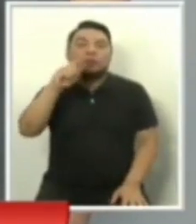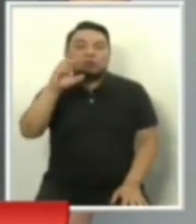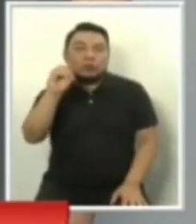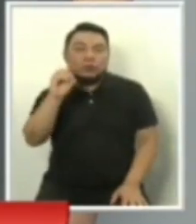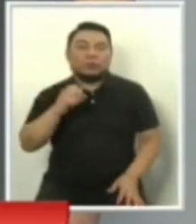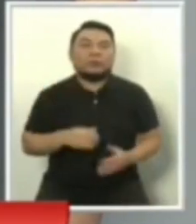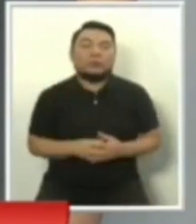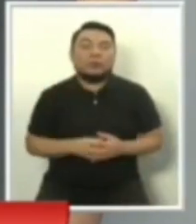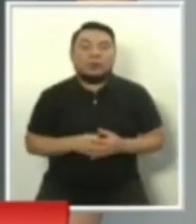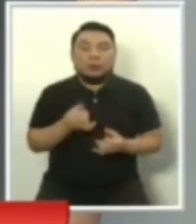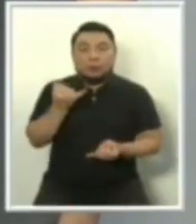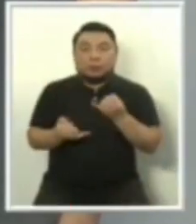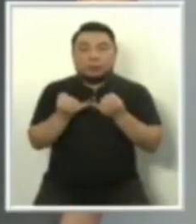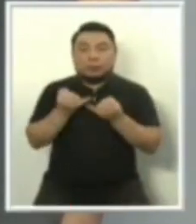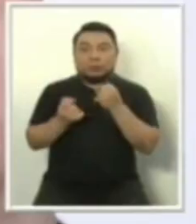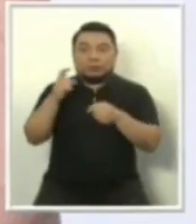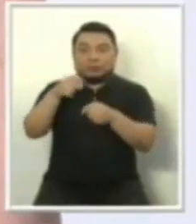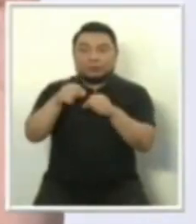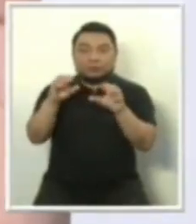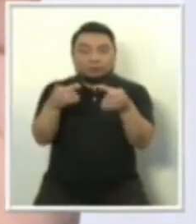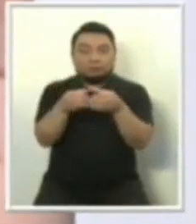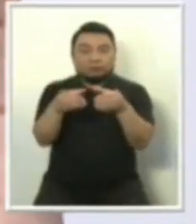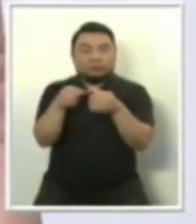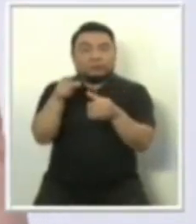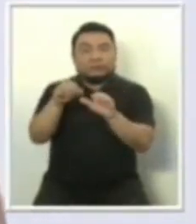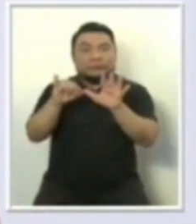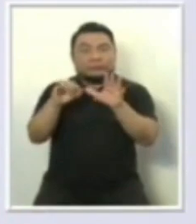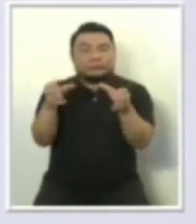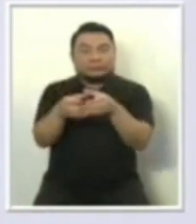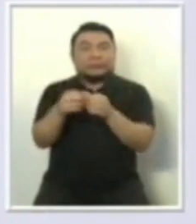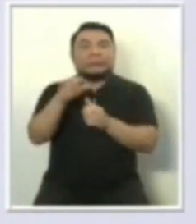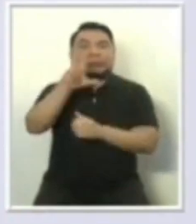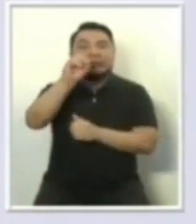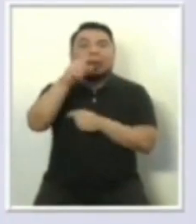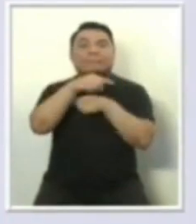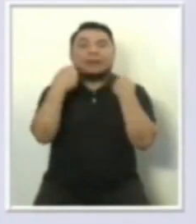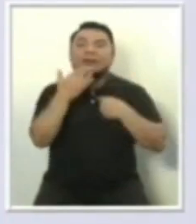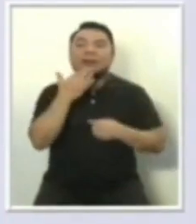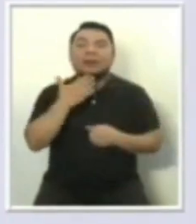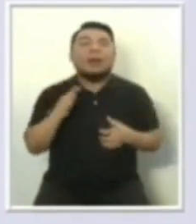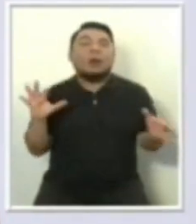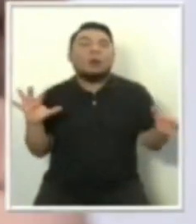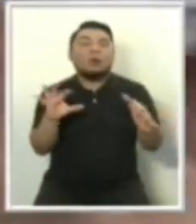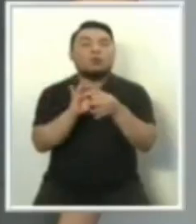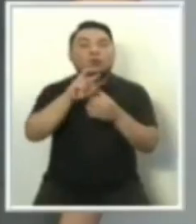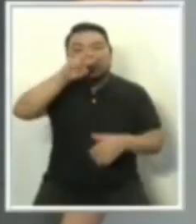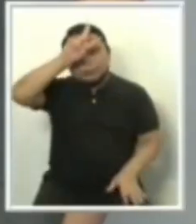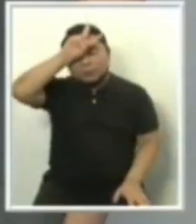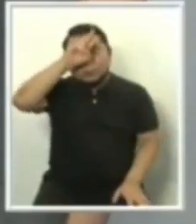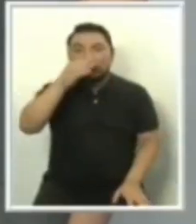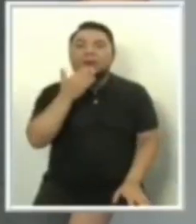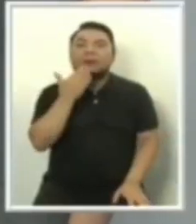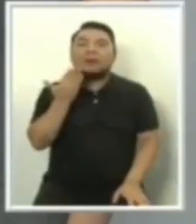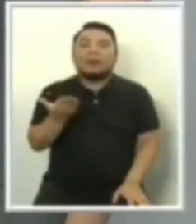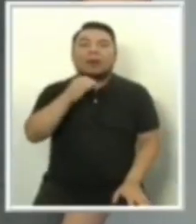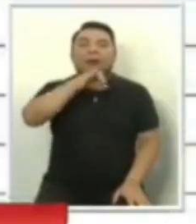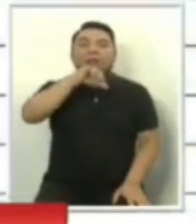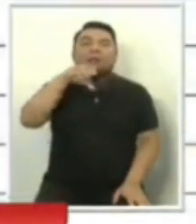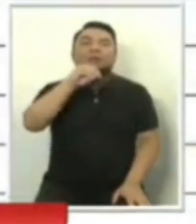Y el último integrante de este grupo, del treinta de marzo, es Unión por el Perú, José Vega, ¿no?